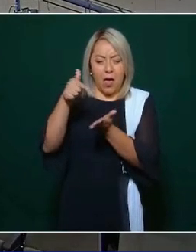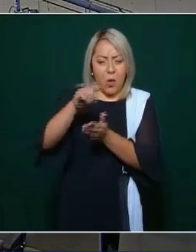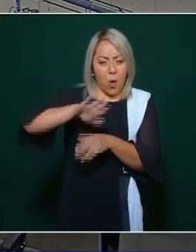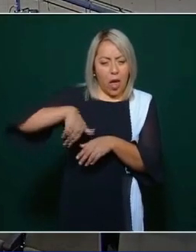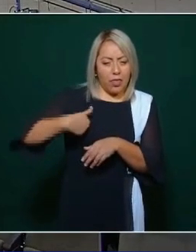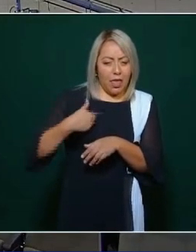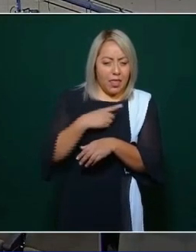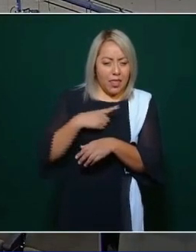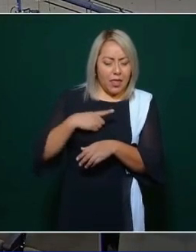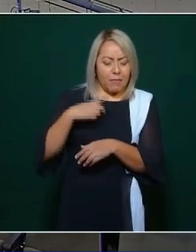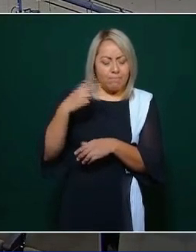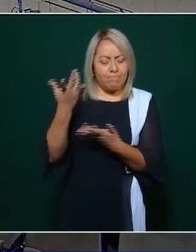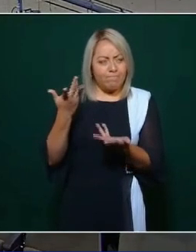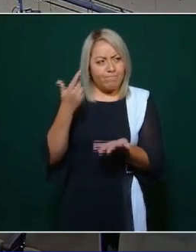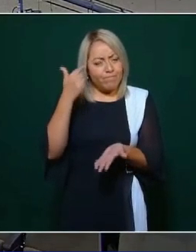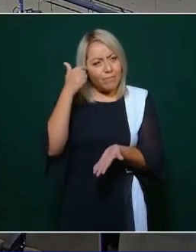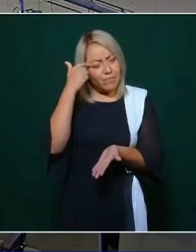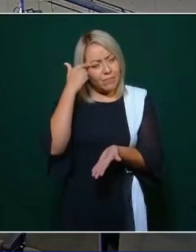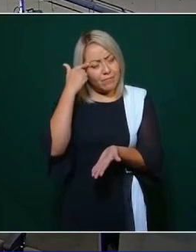se llama